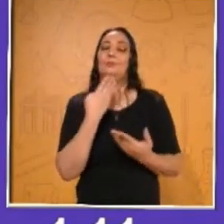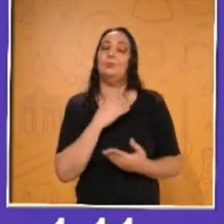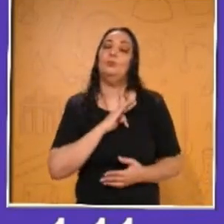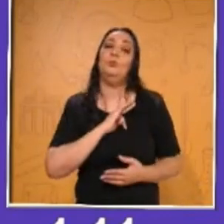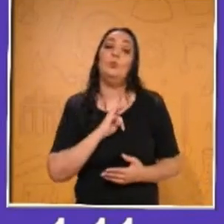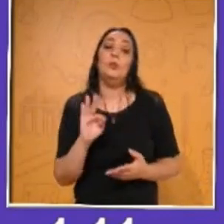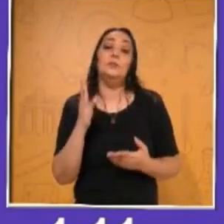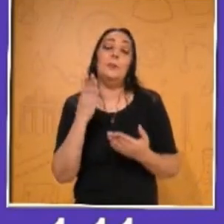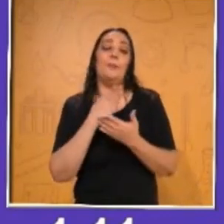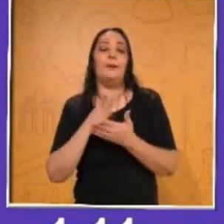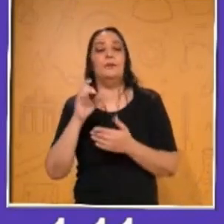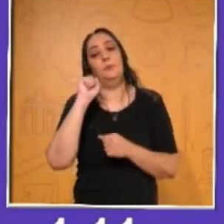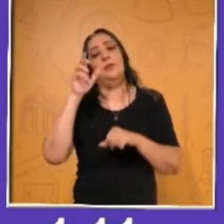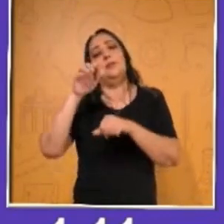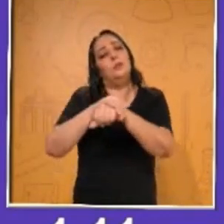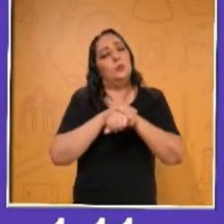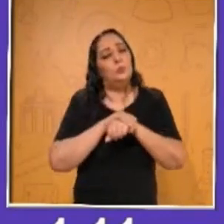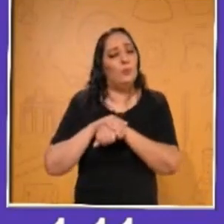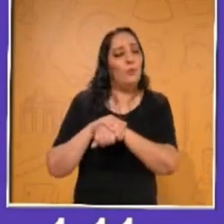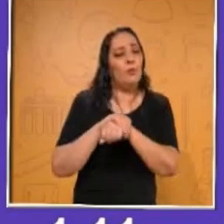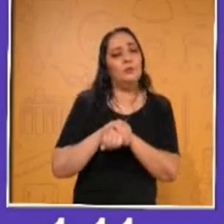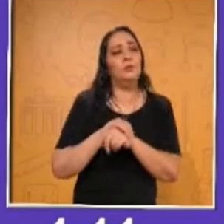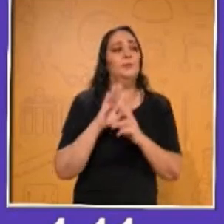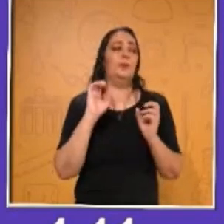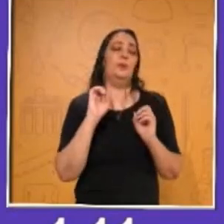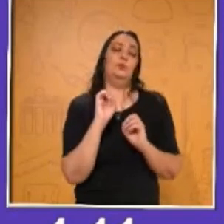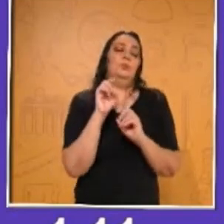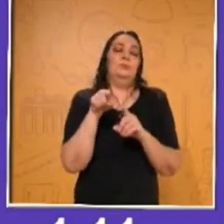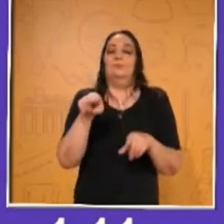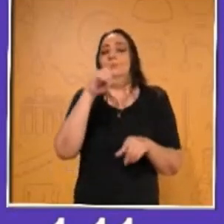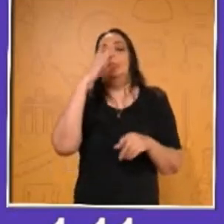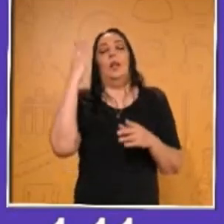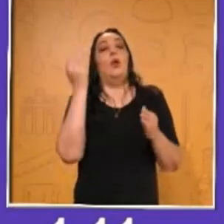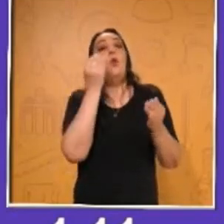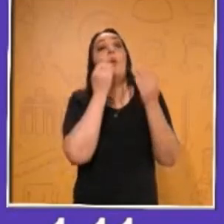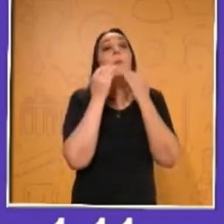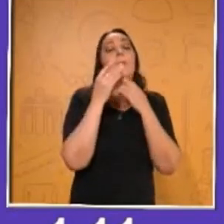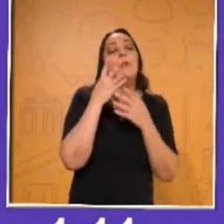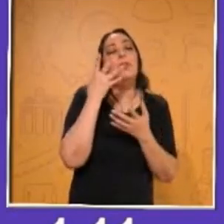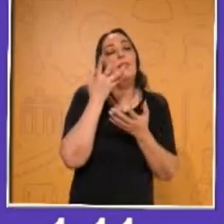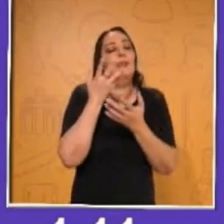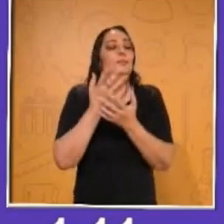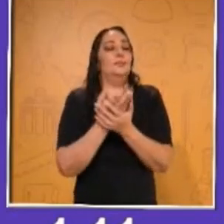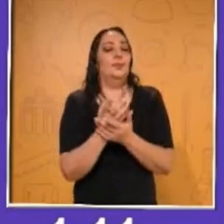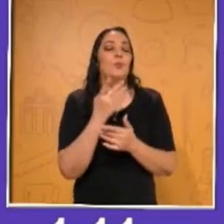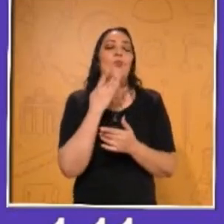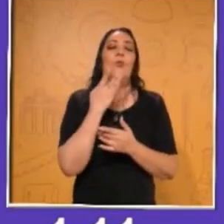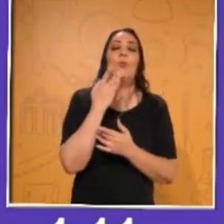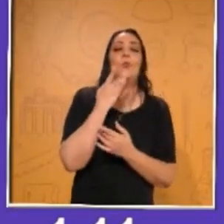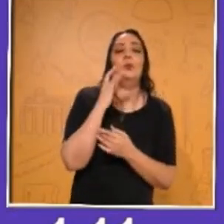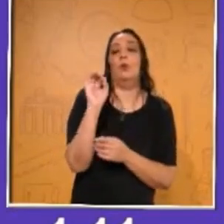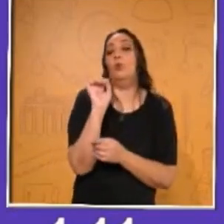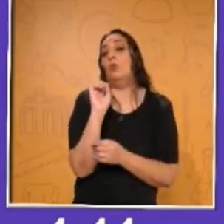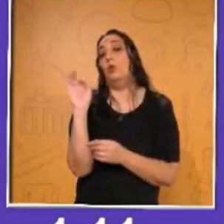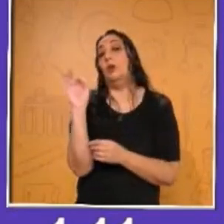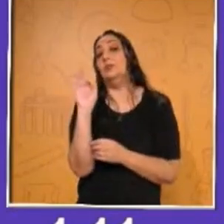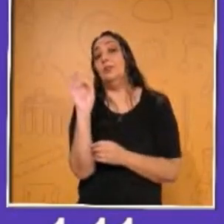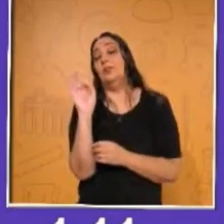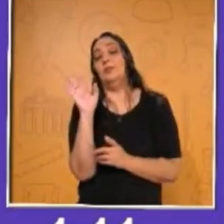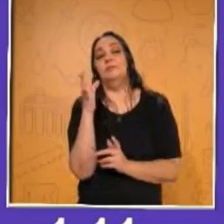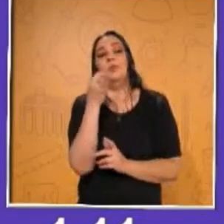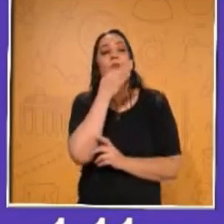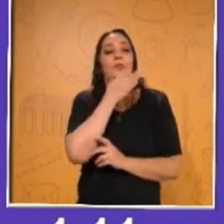un apartado de tus mejores amigos, o de, no sé, la comida favorita, o si hacían fiestas en casa de sus amigos.